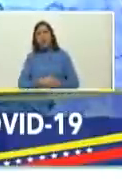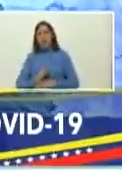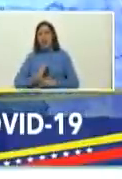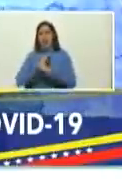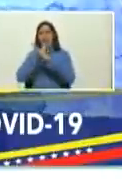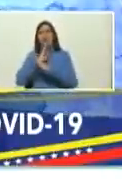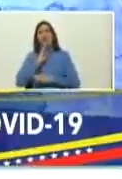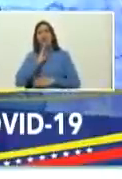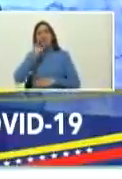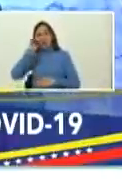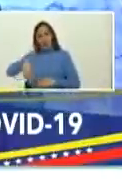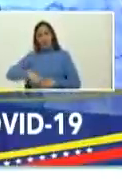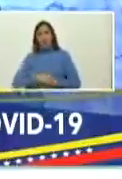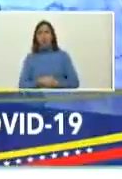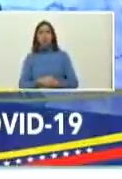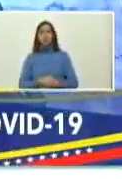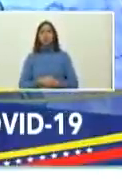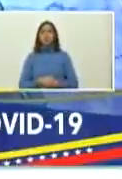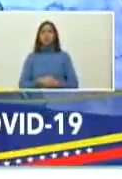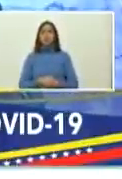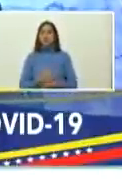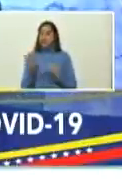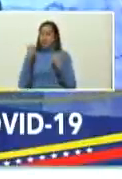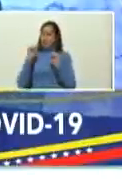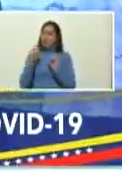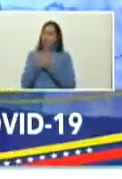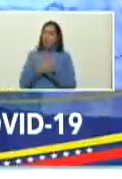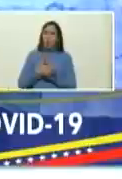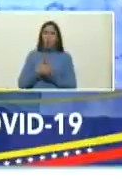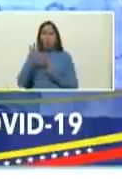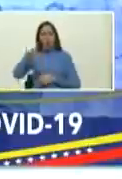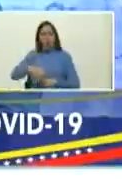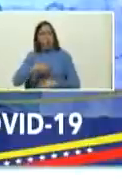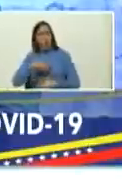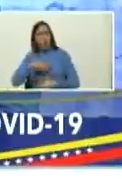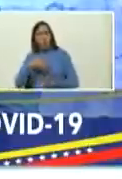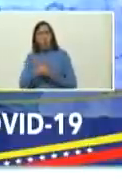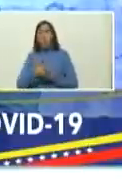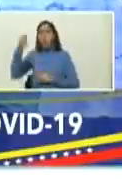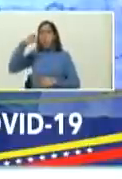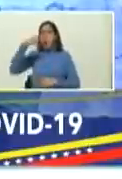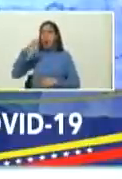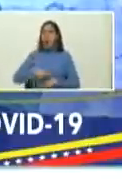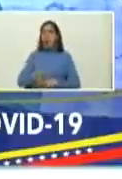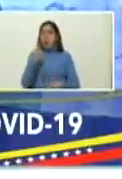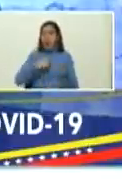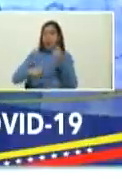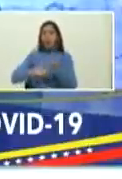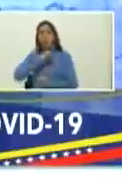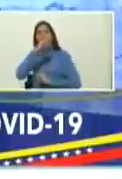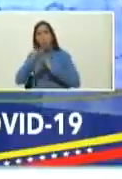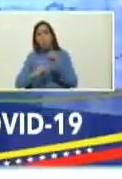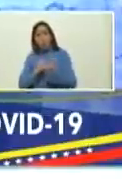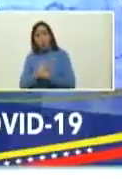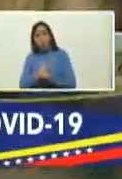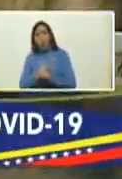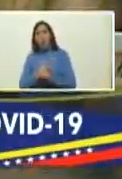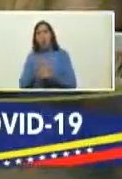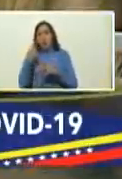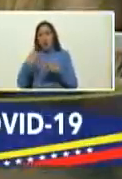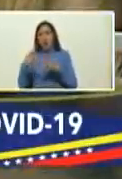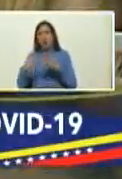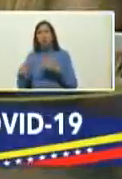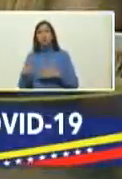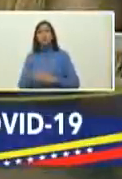sus dineros públicos de impedimento para que compremos medicina en el mercado internacional al precio internacional